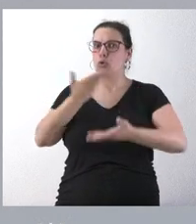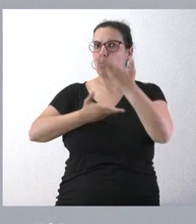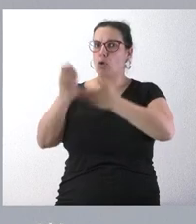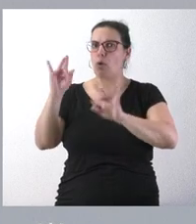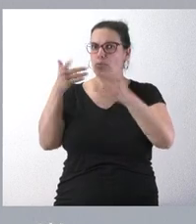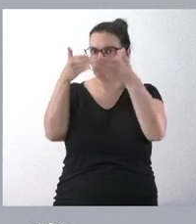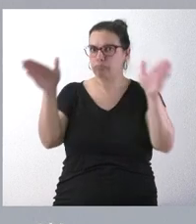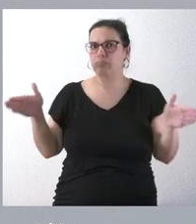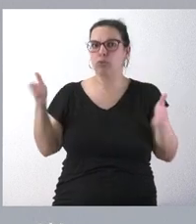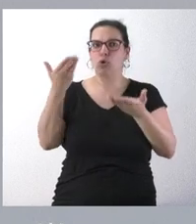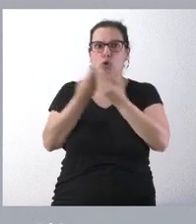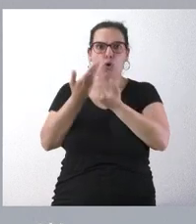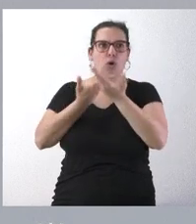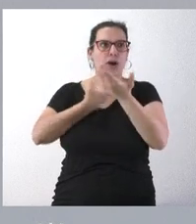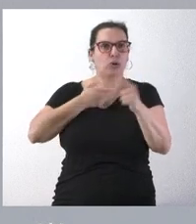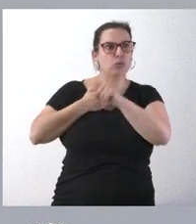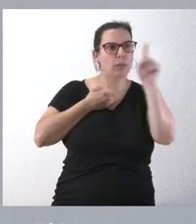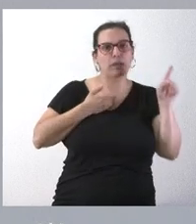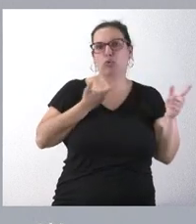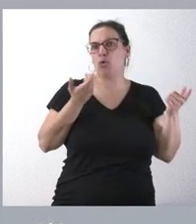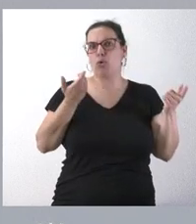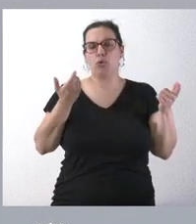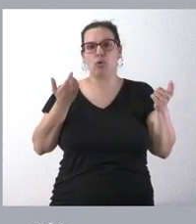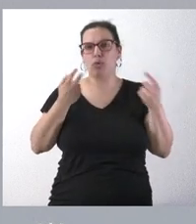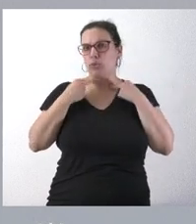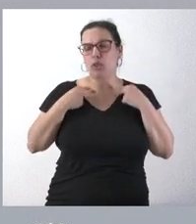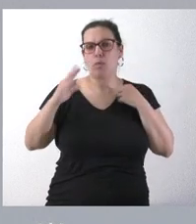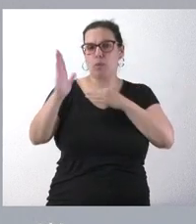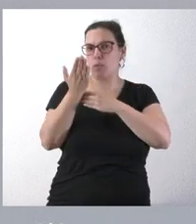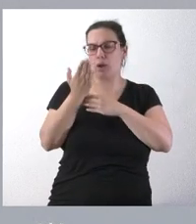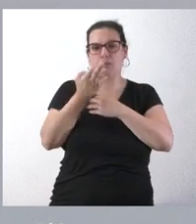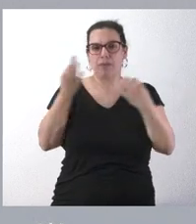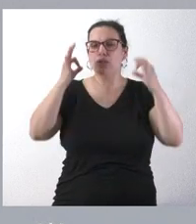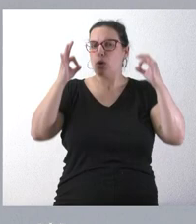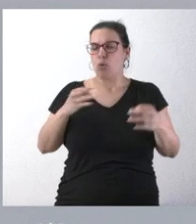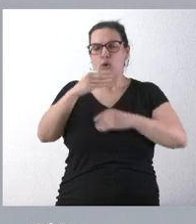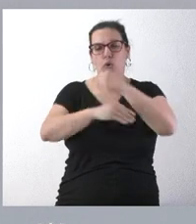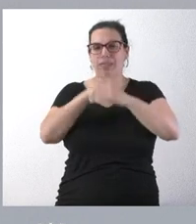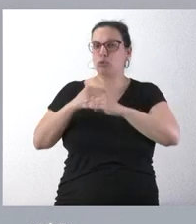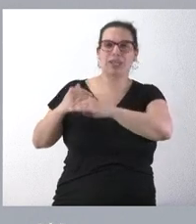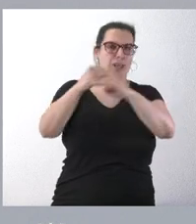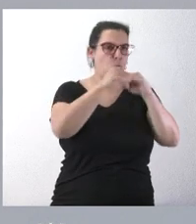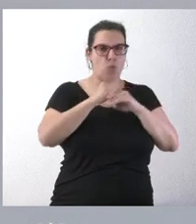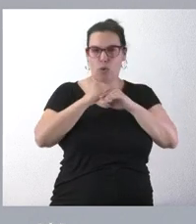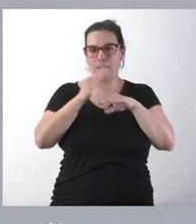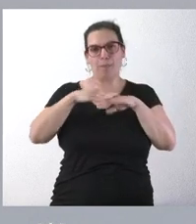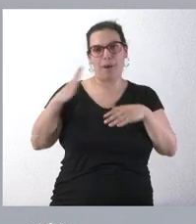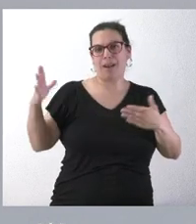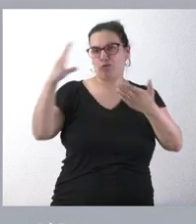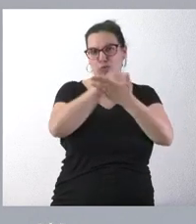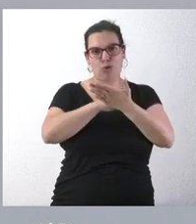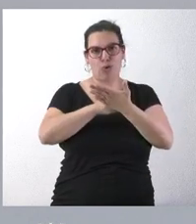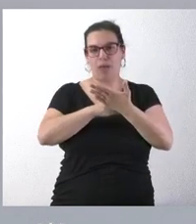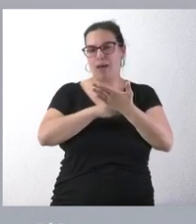con los ayuntamientos o entidades locales que lo puedan plantear y seguro que lo hacemos, además, en condiciones de igualdad para todas estas